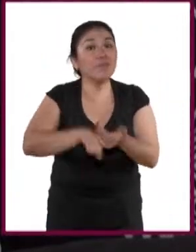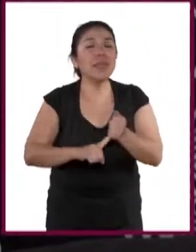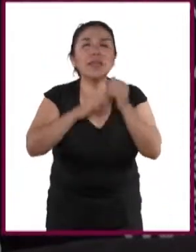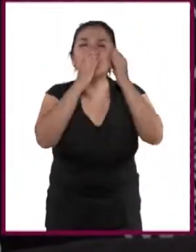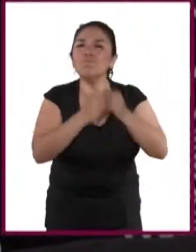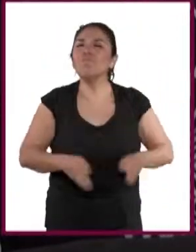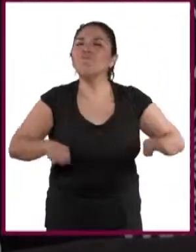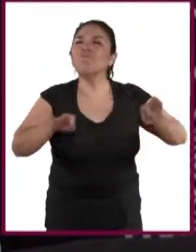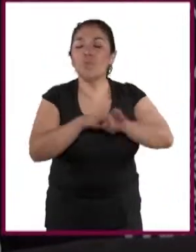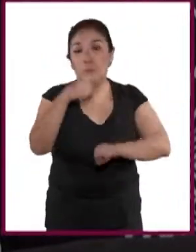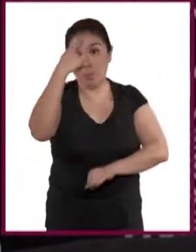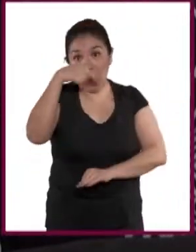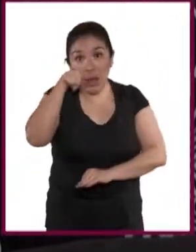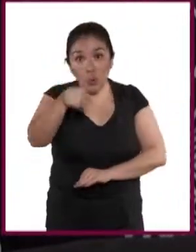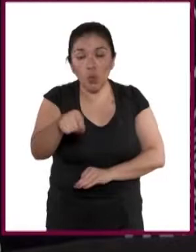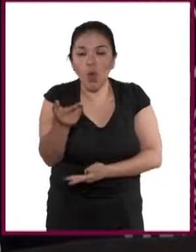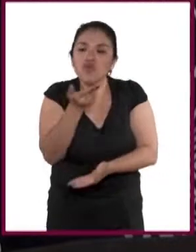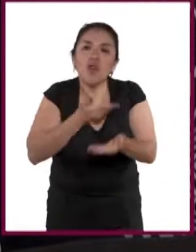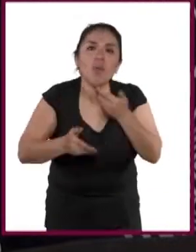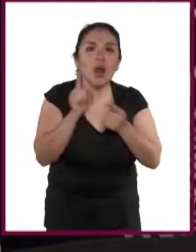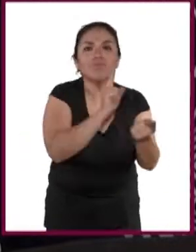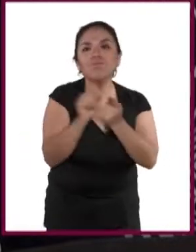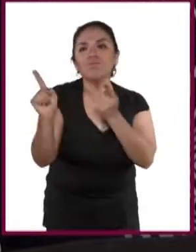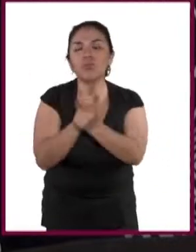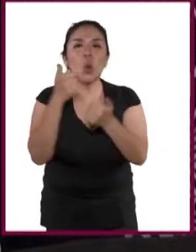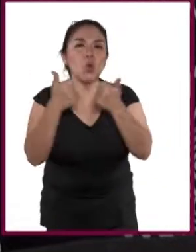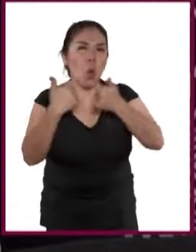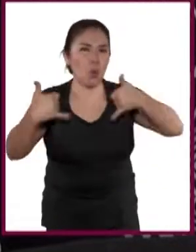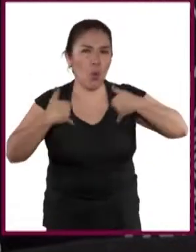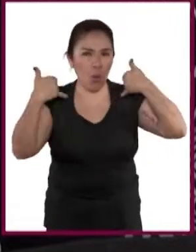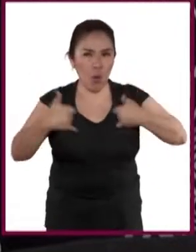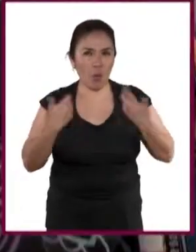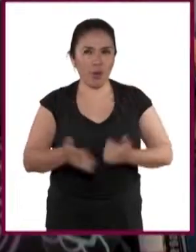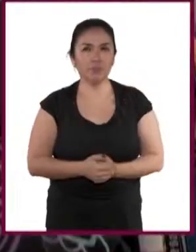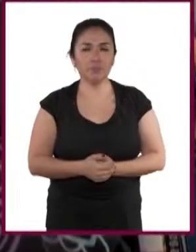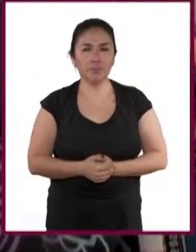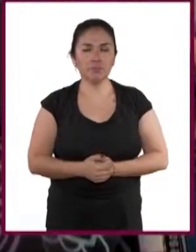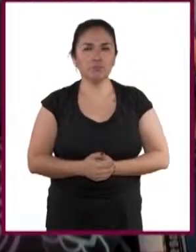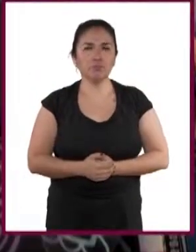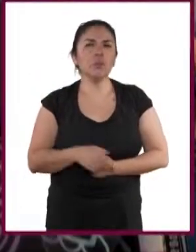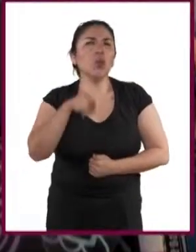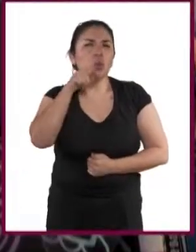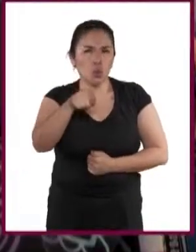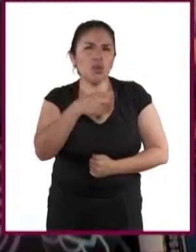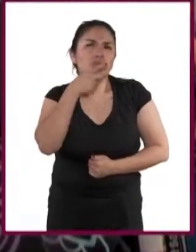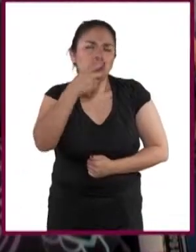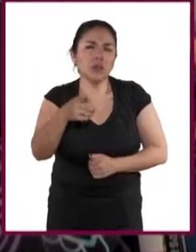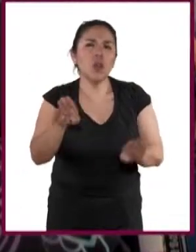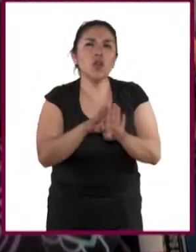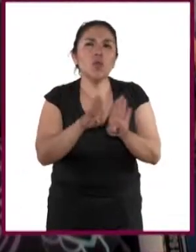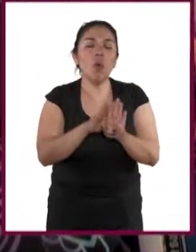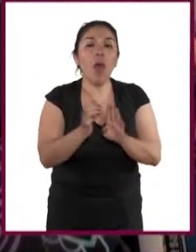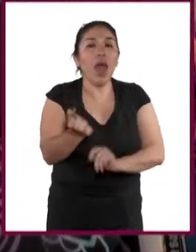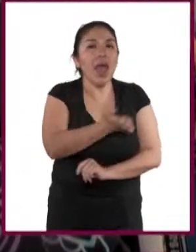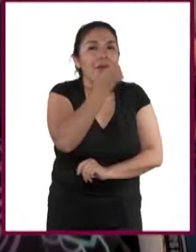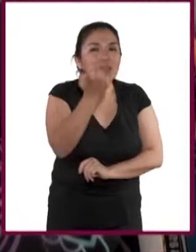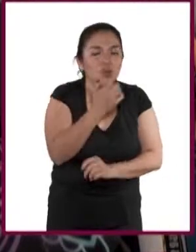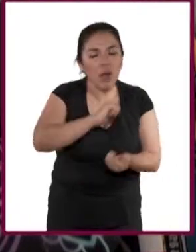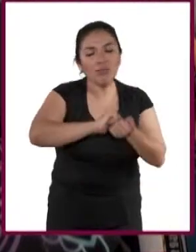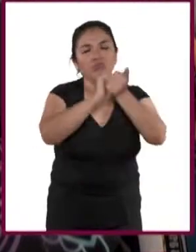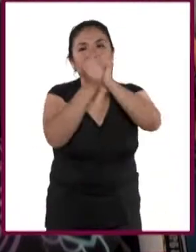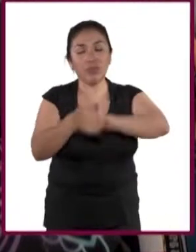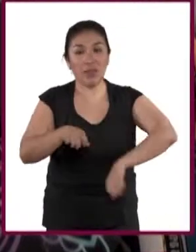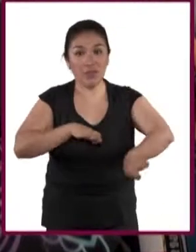pilares fundamentales de socialización entre la juventud. ¿Explican que el transitar por la escuela y trabajo